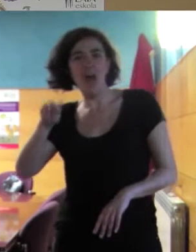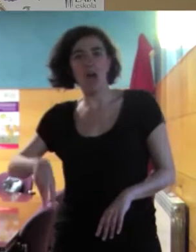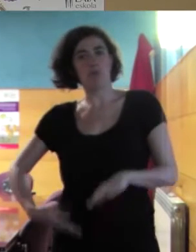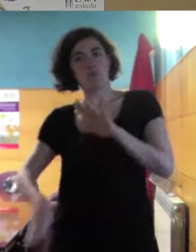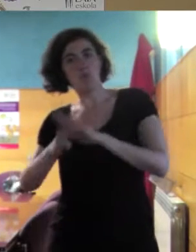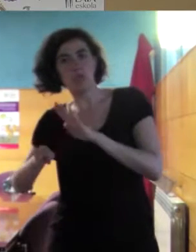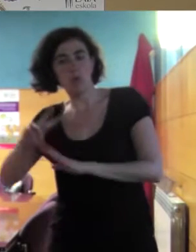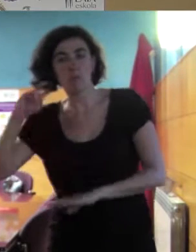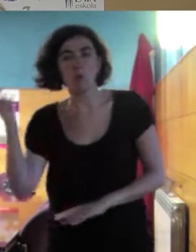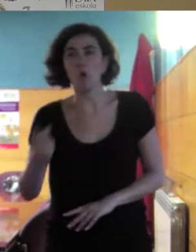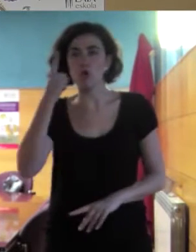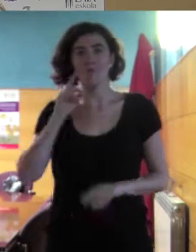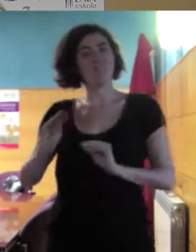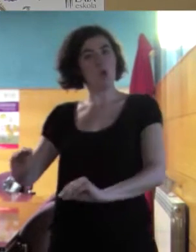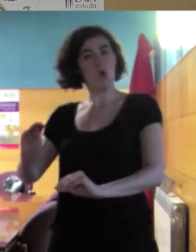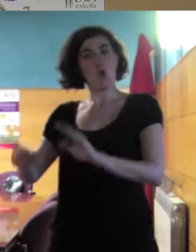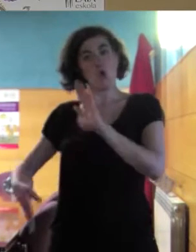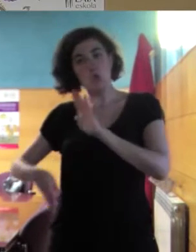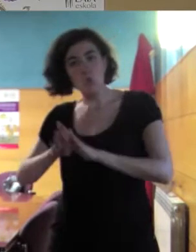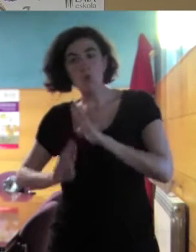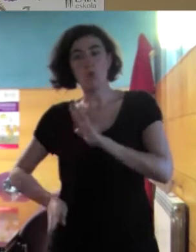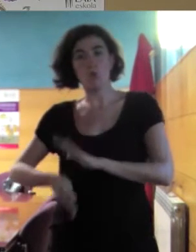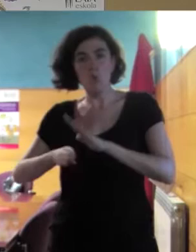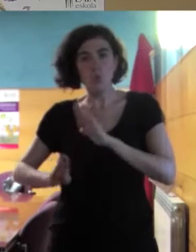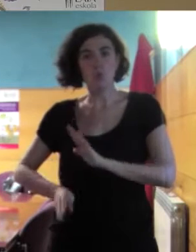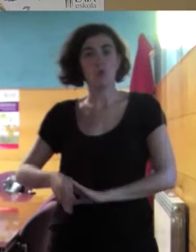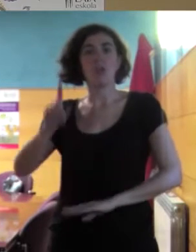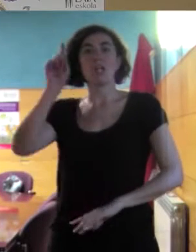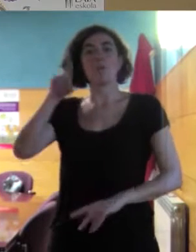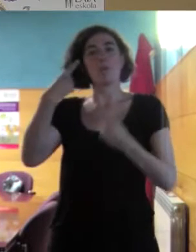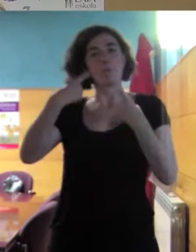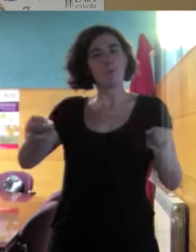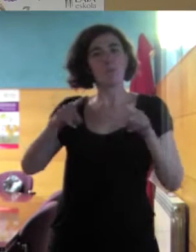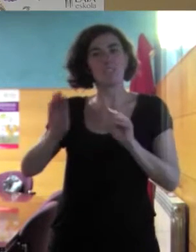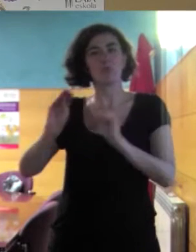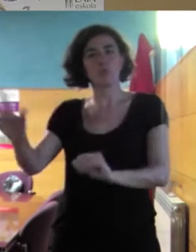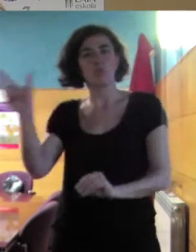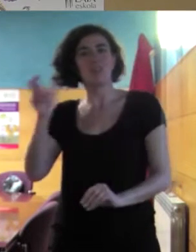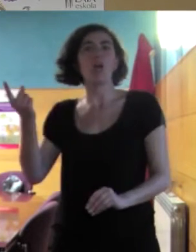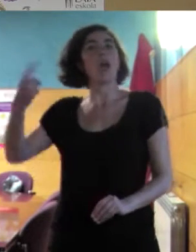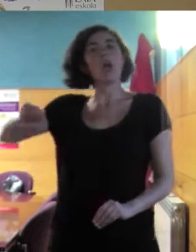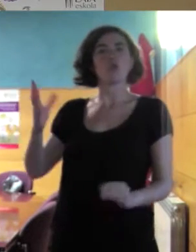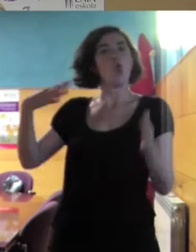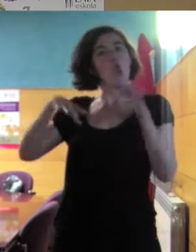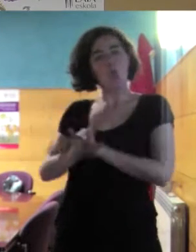por ejemplo, o siguen yendo a esos locales donde escuchan su música, es que no se integran.